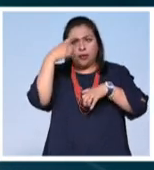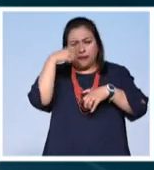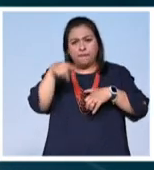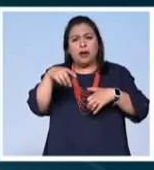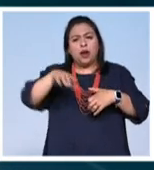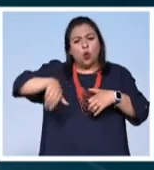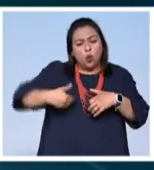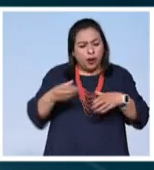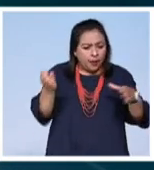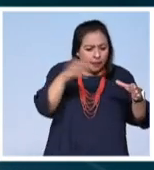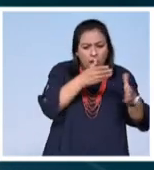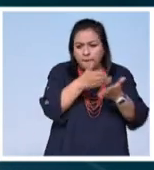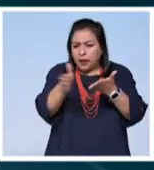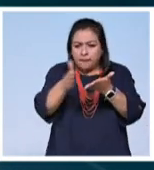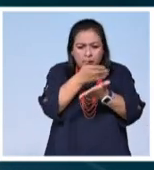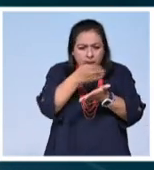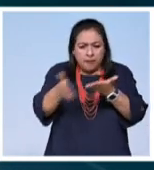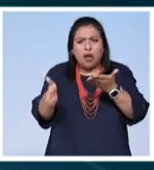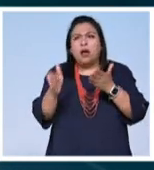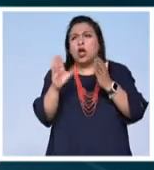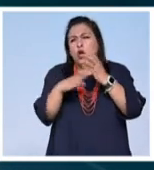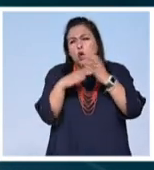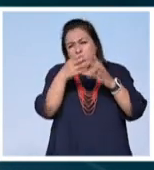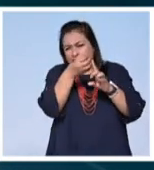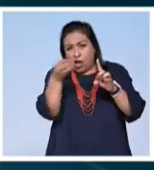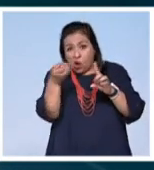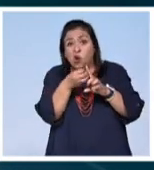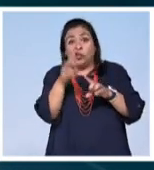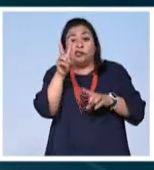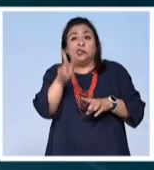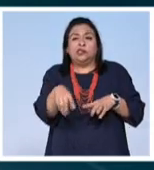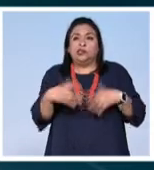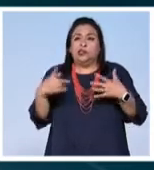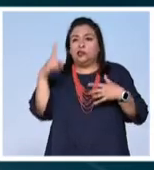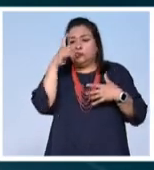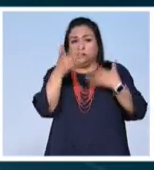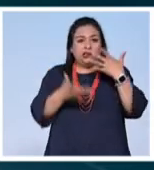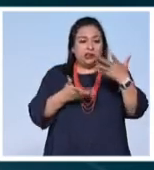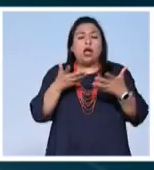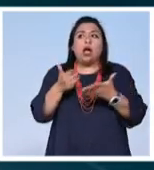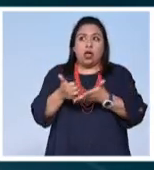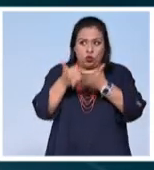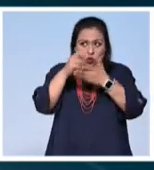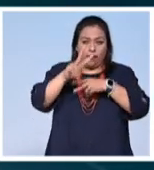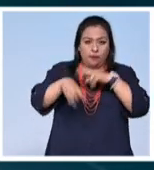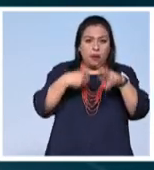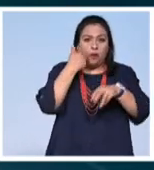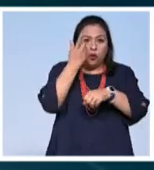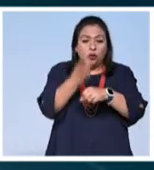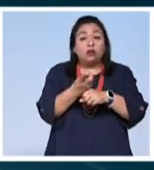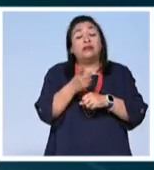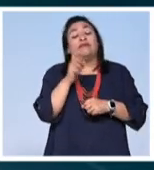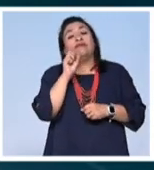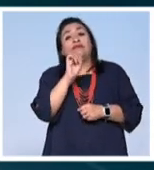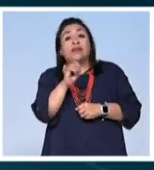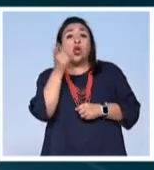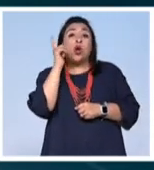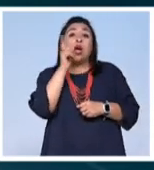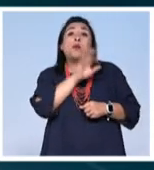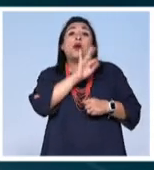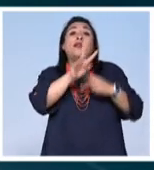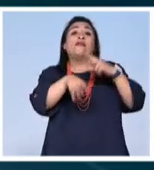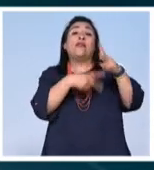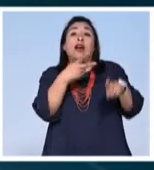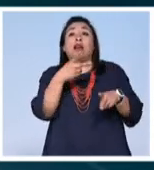empacar, para clasificar, para toda esta cuestión de logística que está siendo un poco complicada. Sí, es complicado. Pero bueno, pues ojalá que puedan